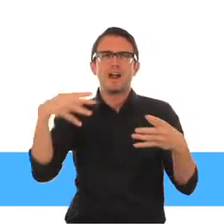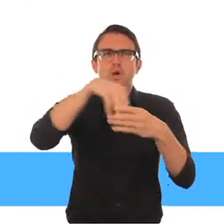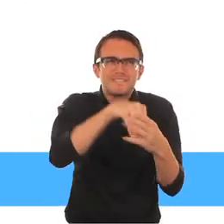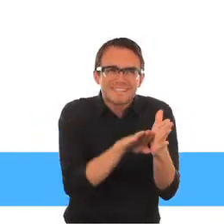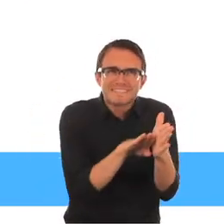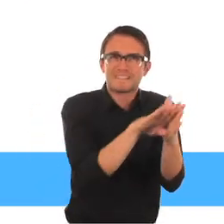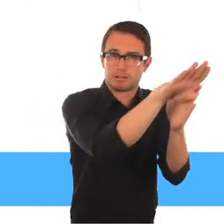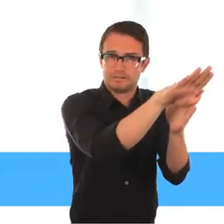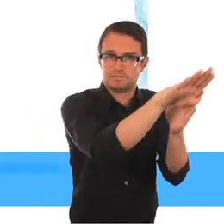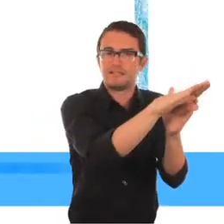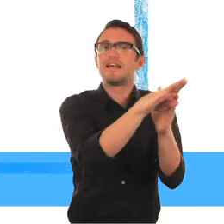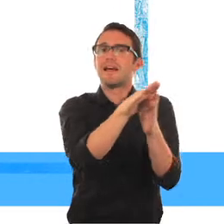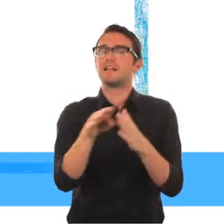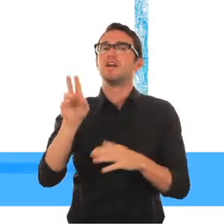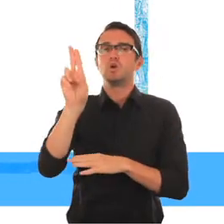diseño universal